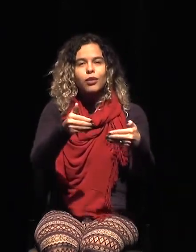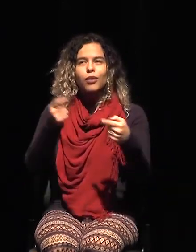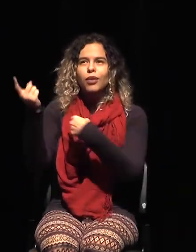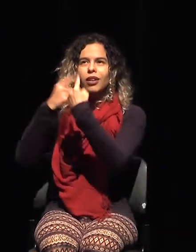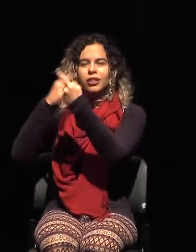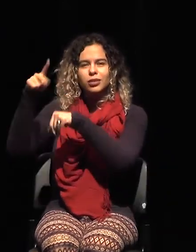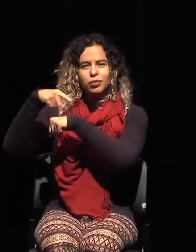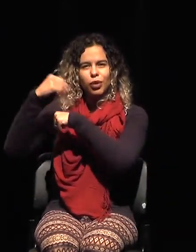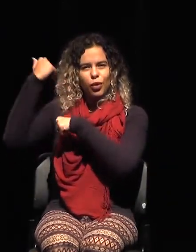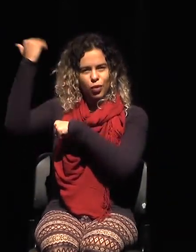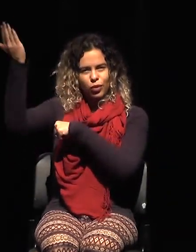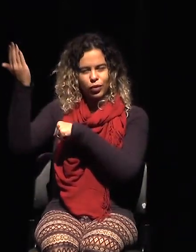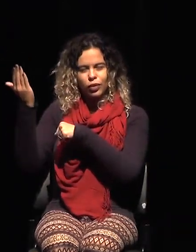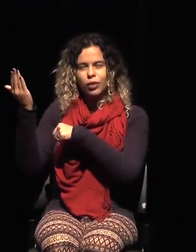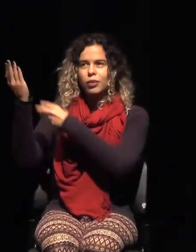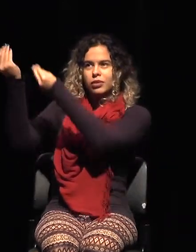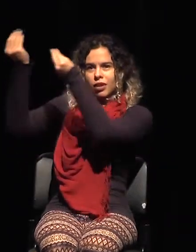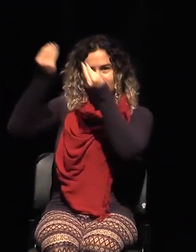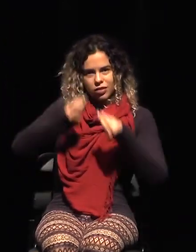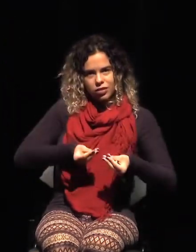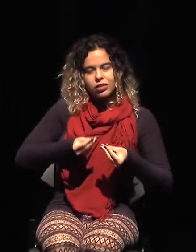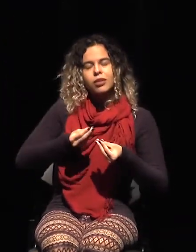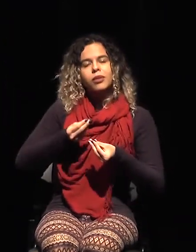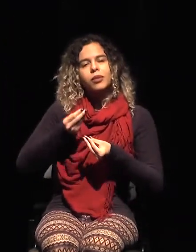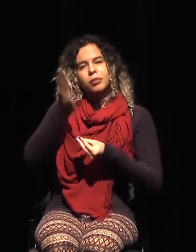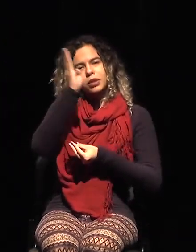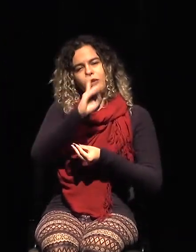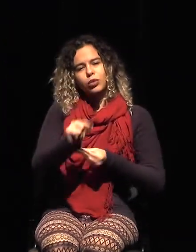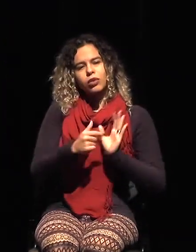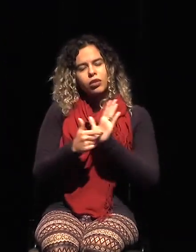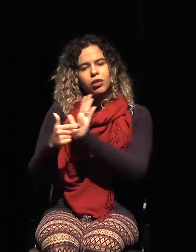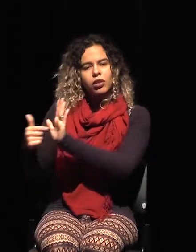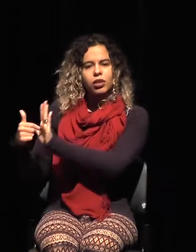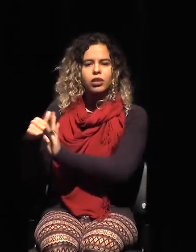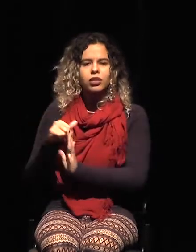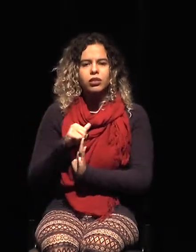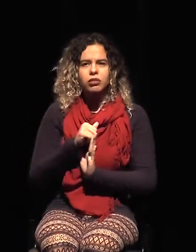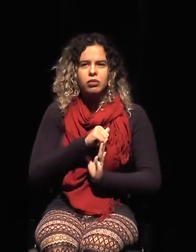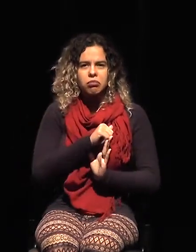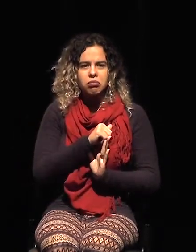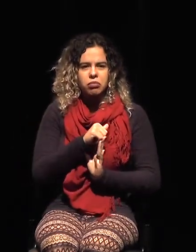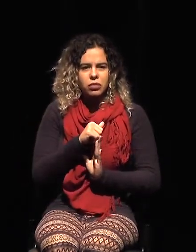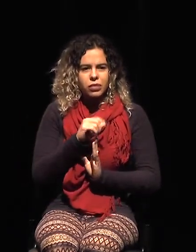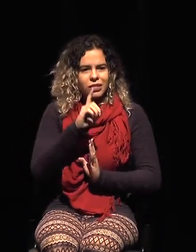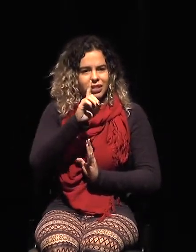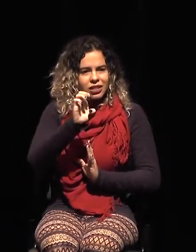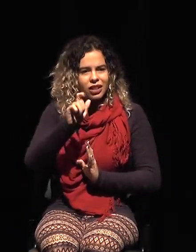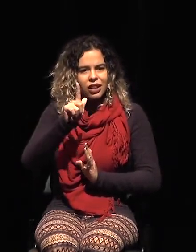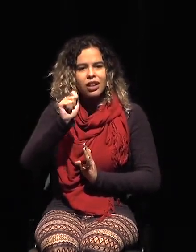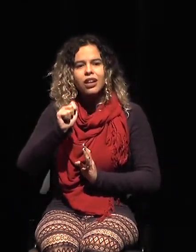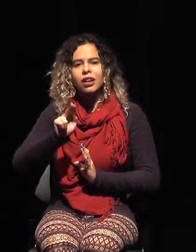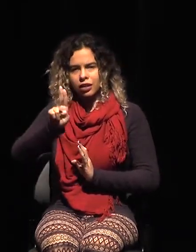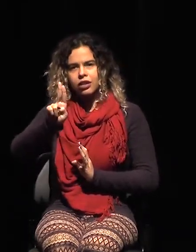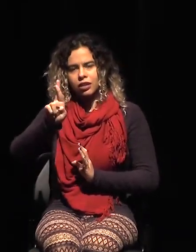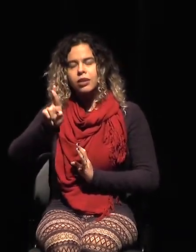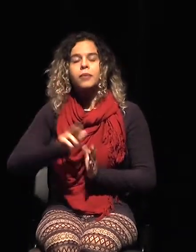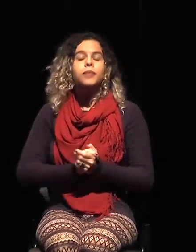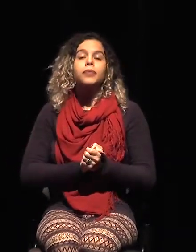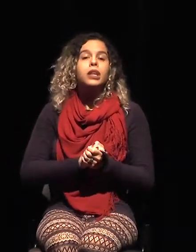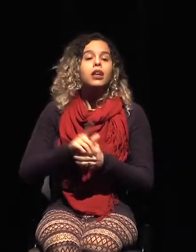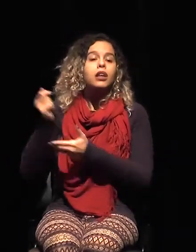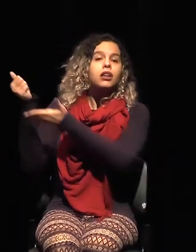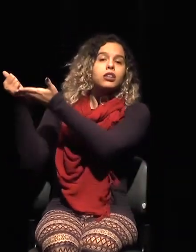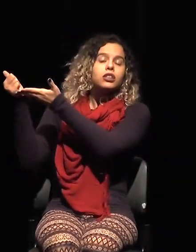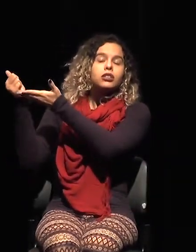colección de Degas. Cuando esas obras estaban llegando y era el aeropuerto de Salvador, el gobierno de